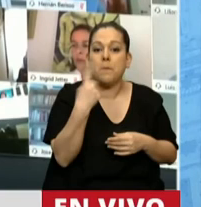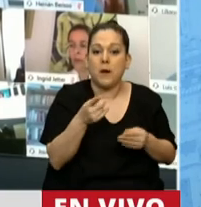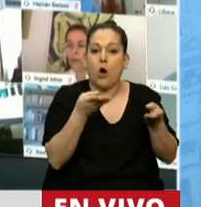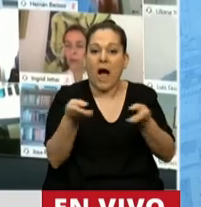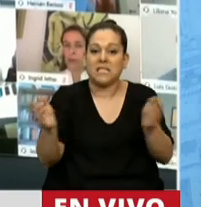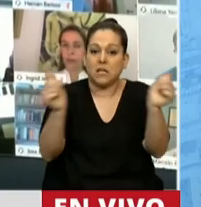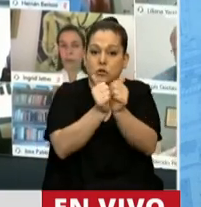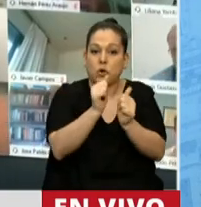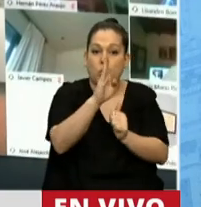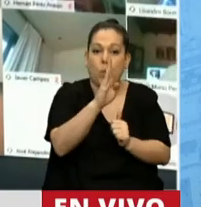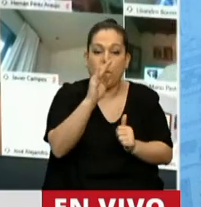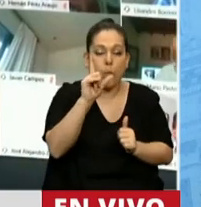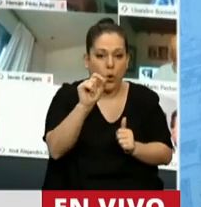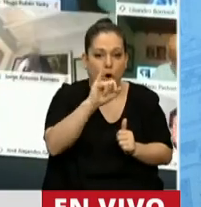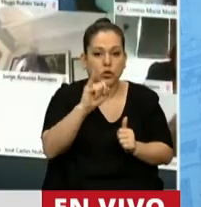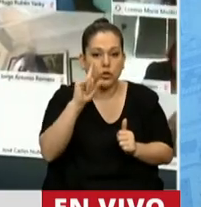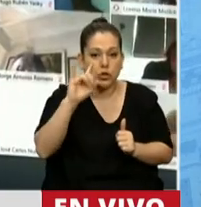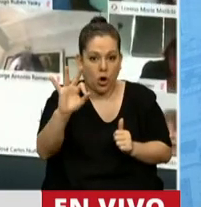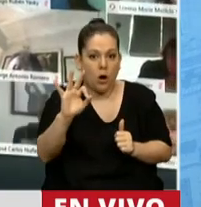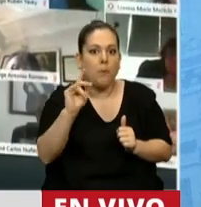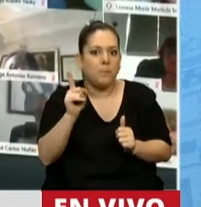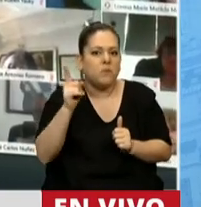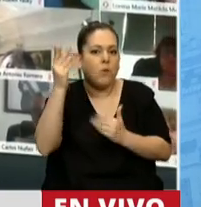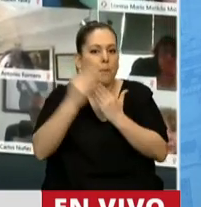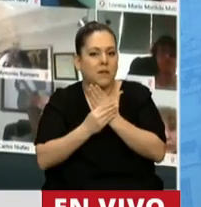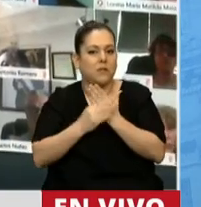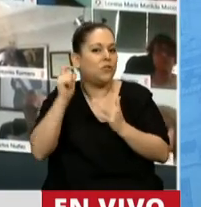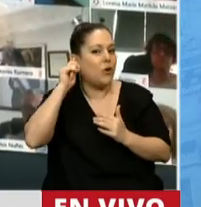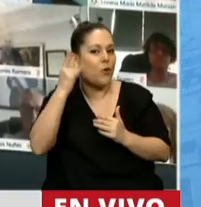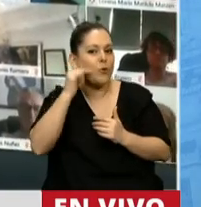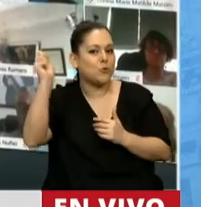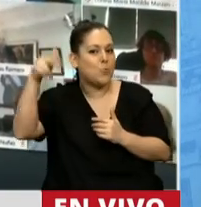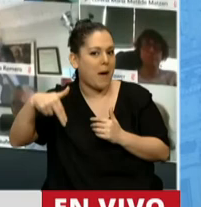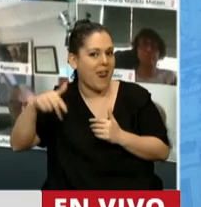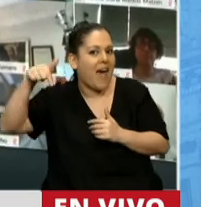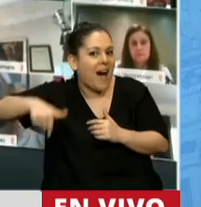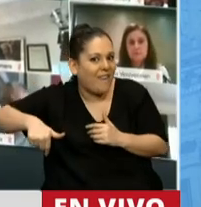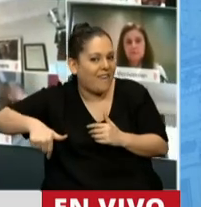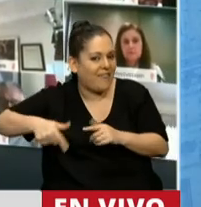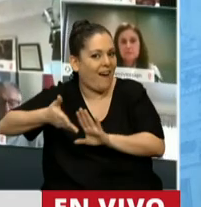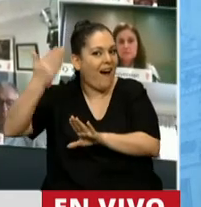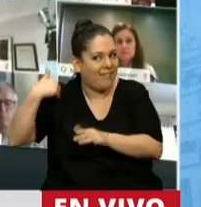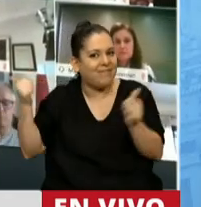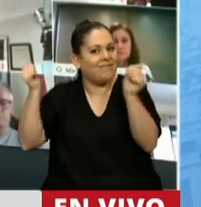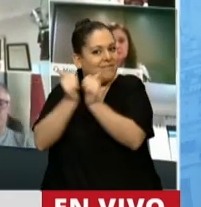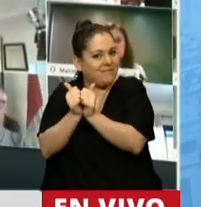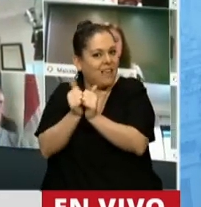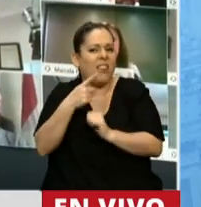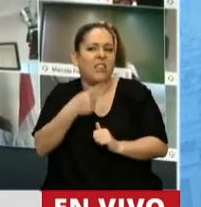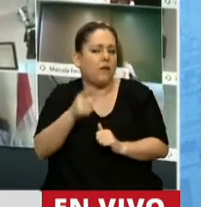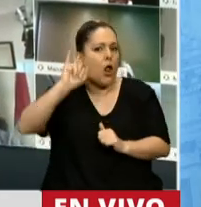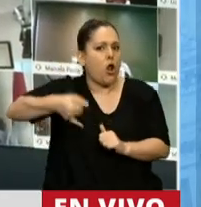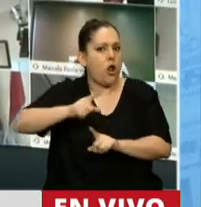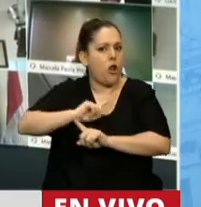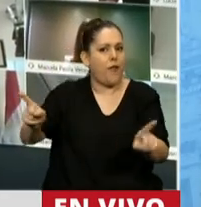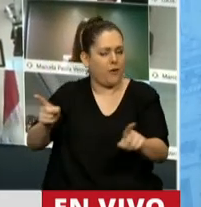era el ministro Martín Guzmán, quien le recomendaba en aquel momento bajo ningún concepto ceder en este punto.